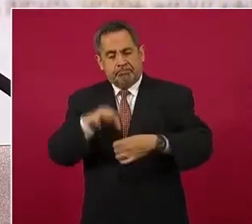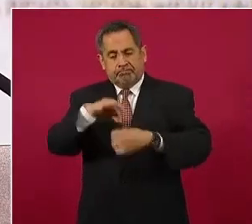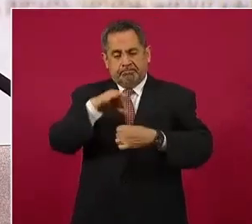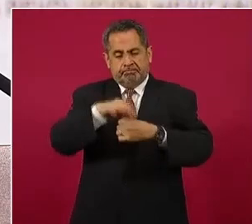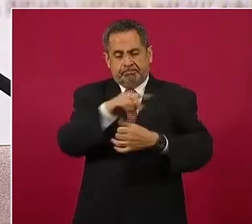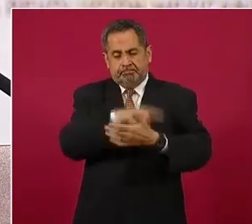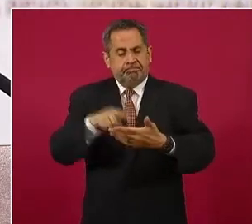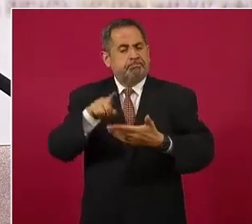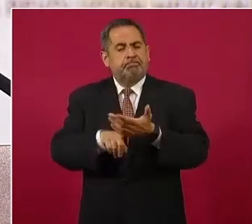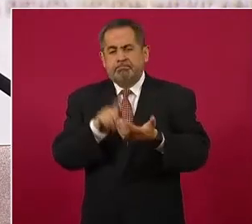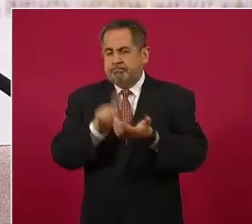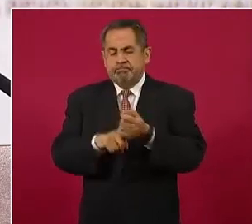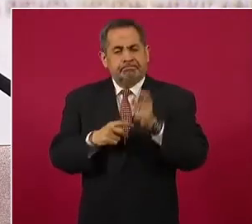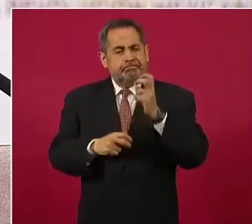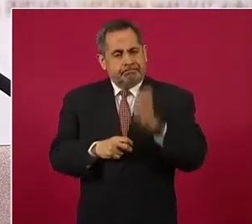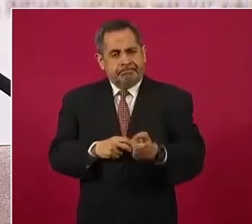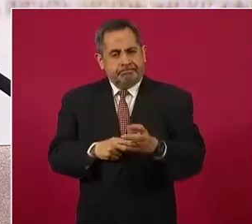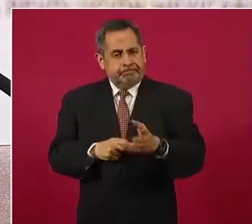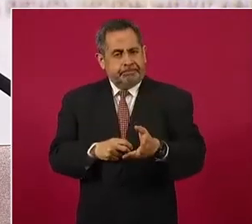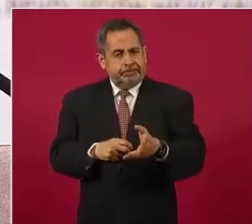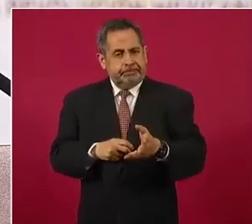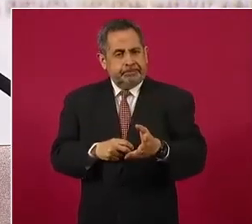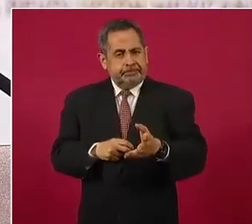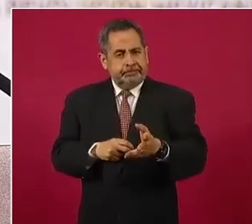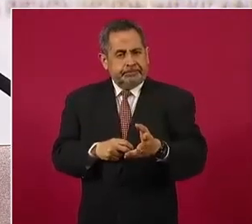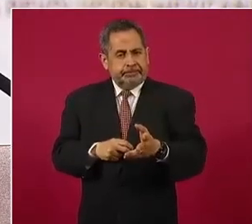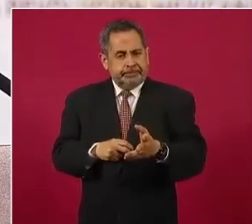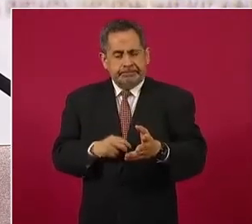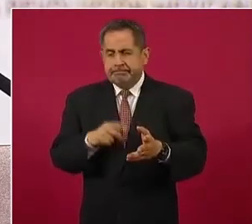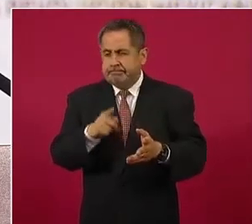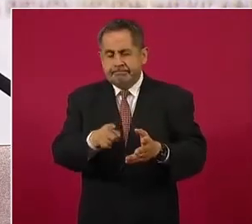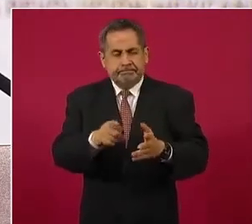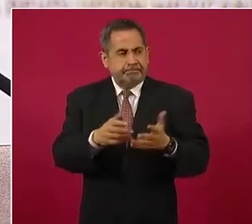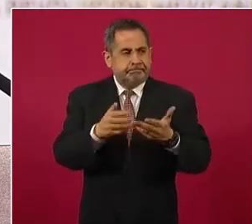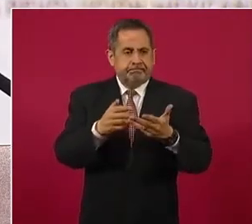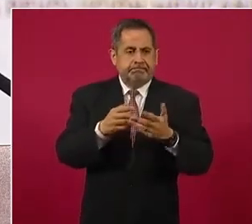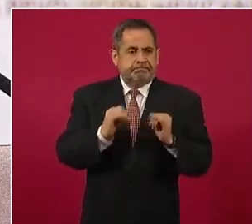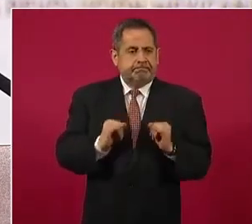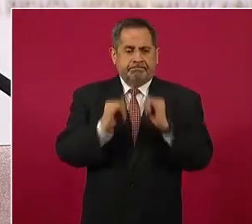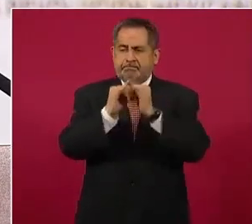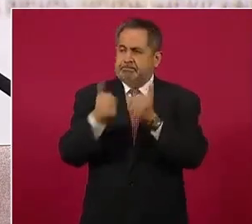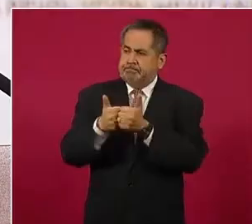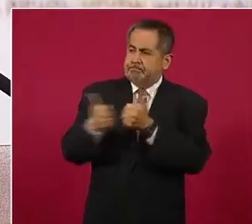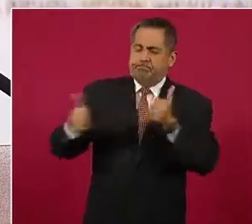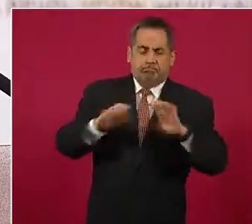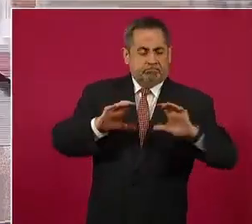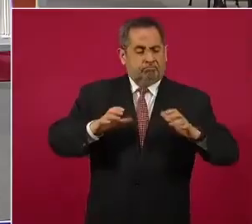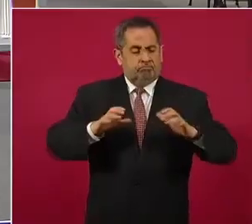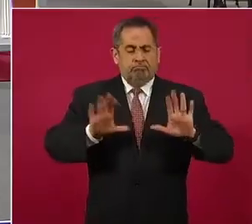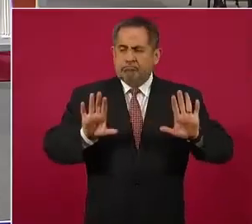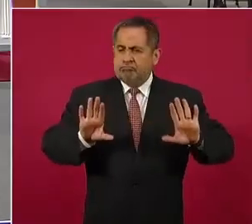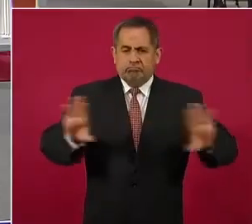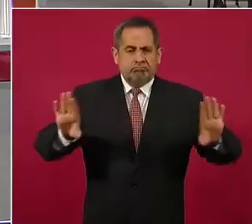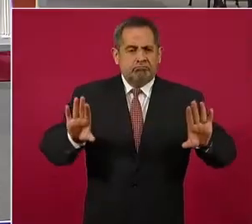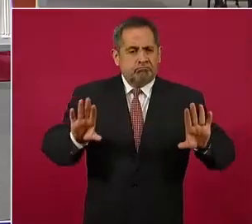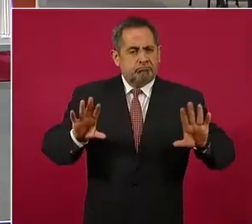independiente, verdaderamente